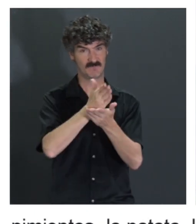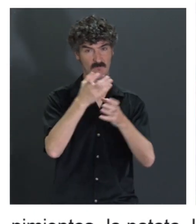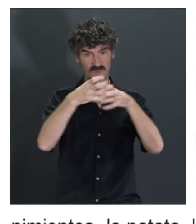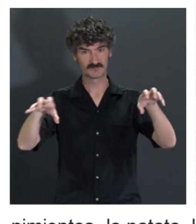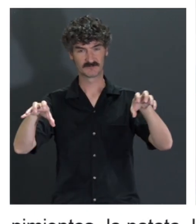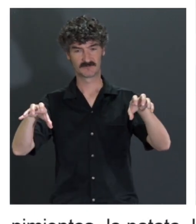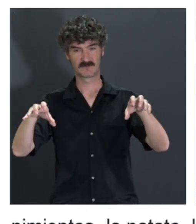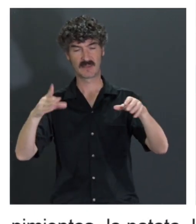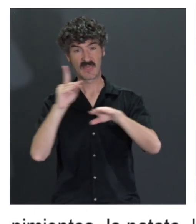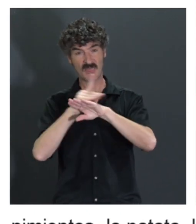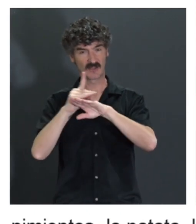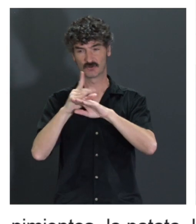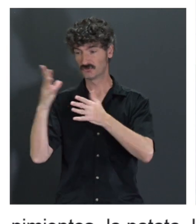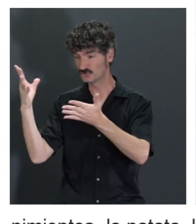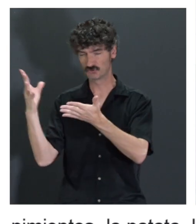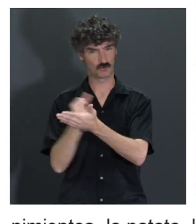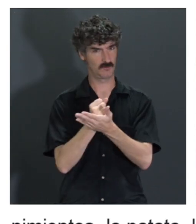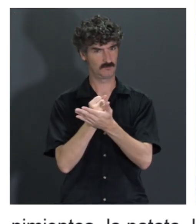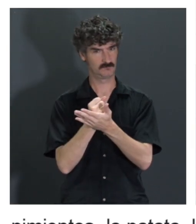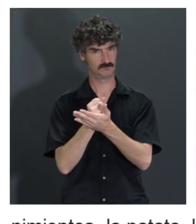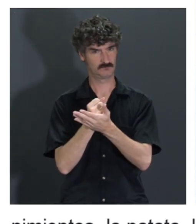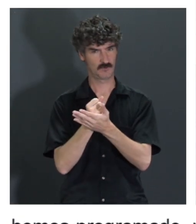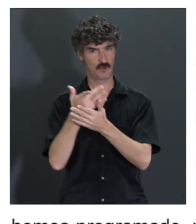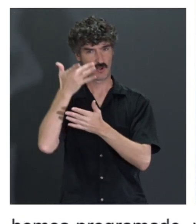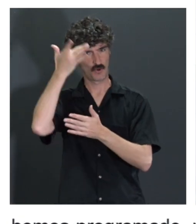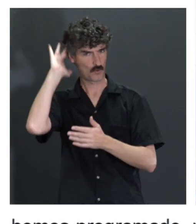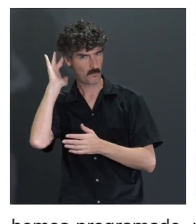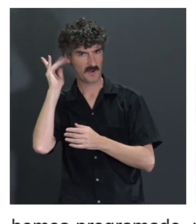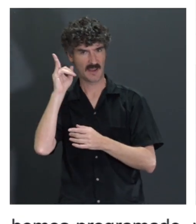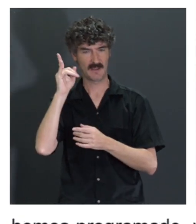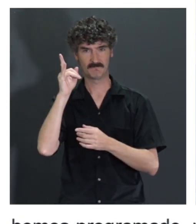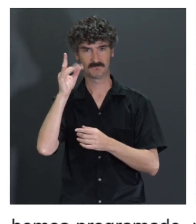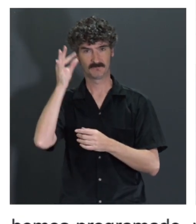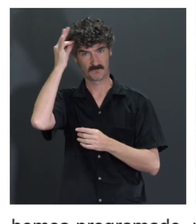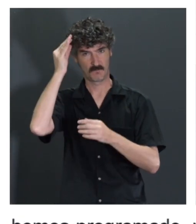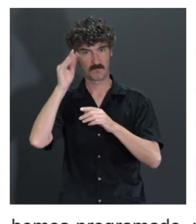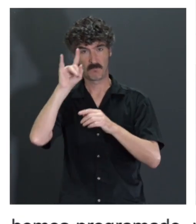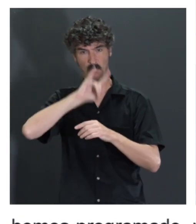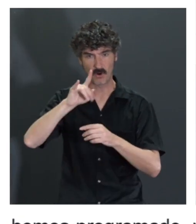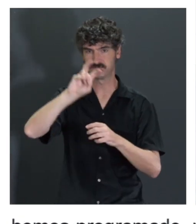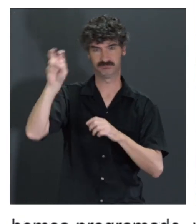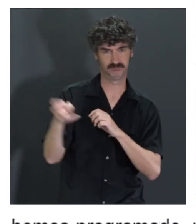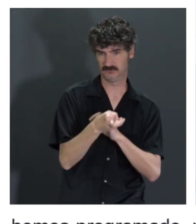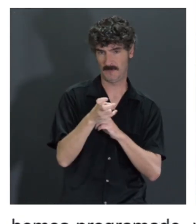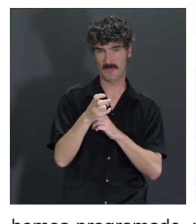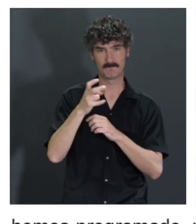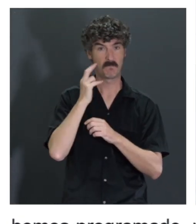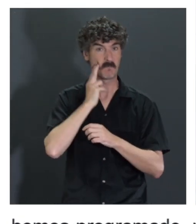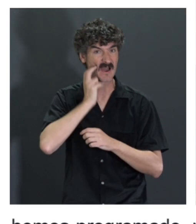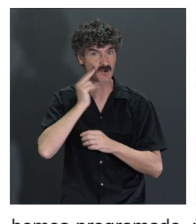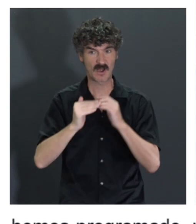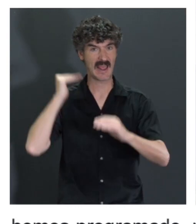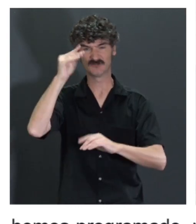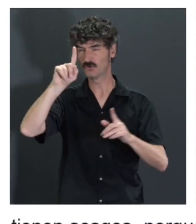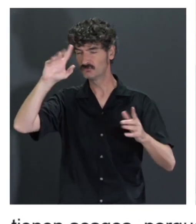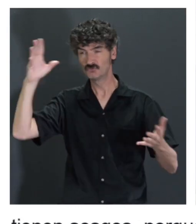de datos haya de todo, ¿no? Haya gente rubia, morena, con ojos azules, con ojos marrones, altas, ¿me entendéis?